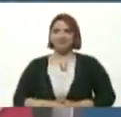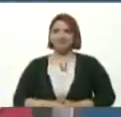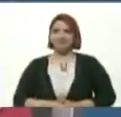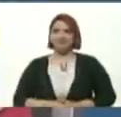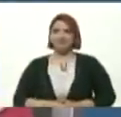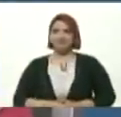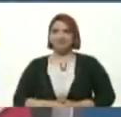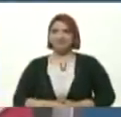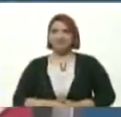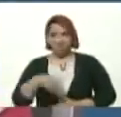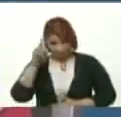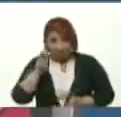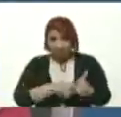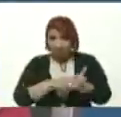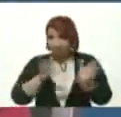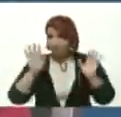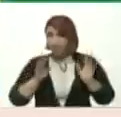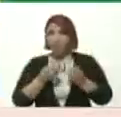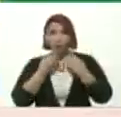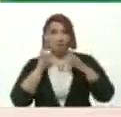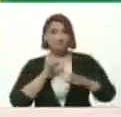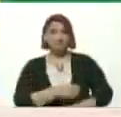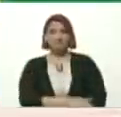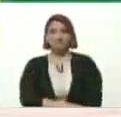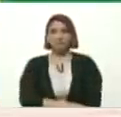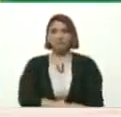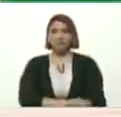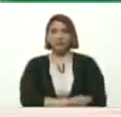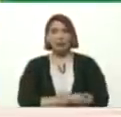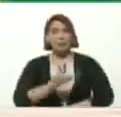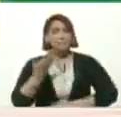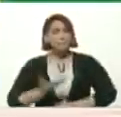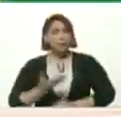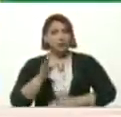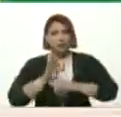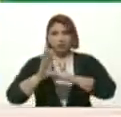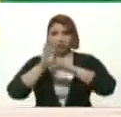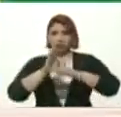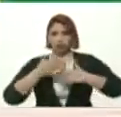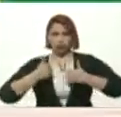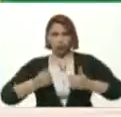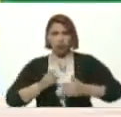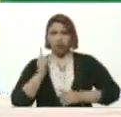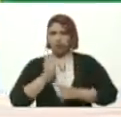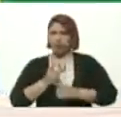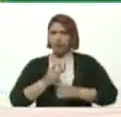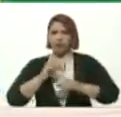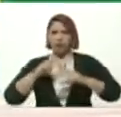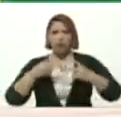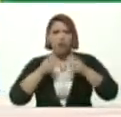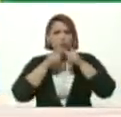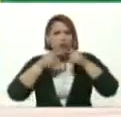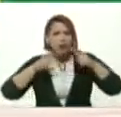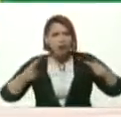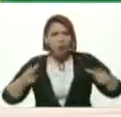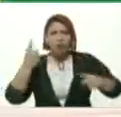¿Verdad? Bueno Muy importante La bioseguridad Los nuevos lenguajes